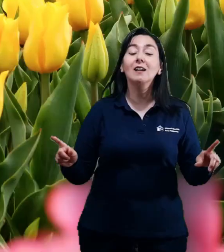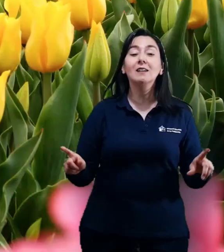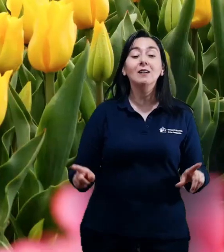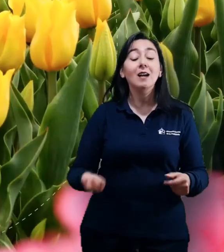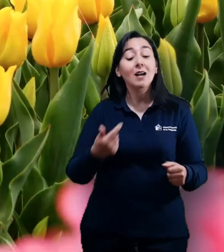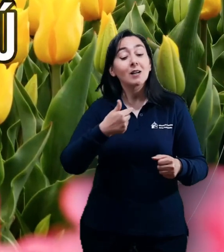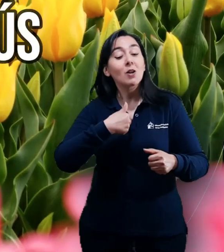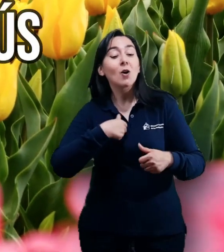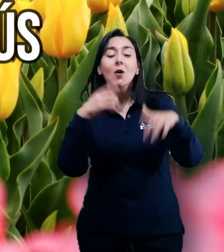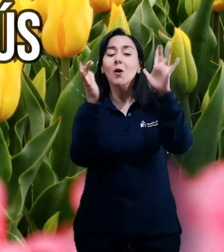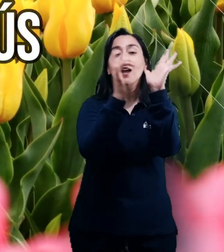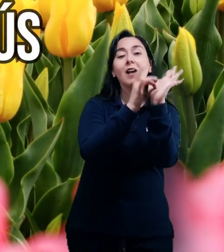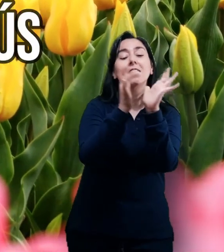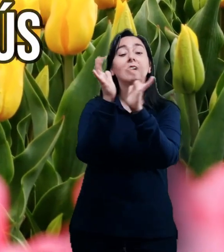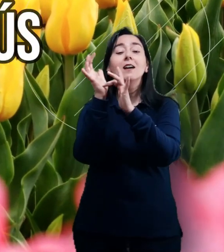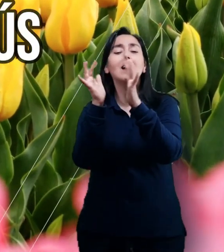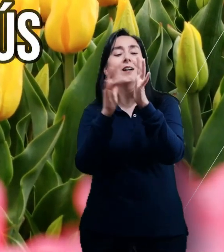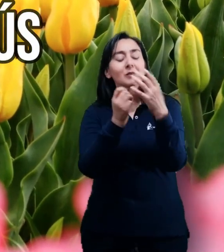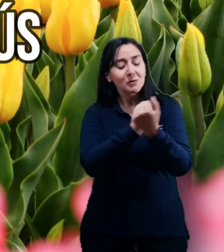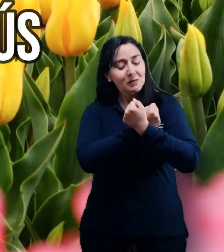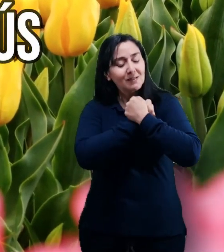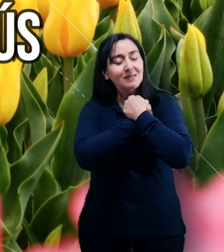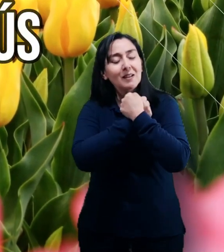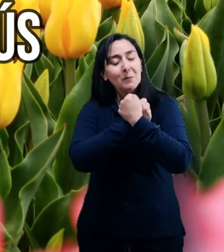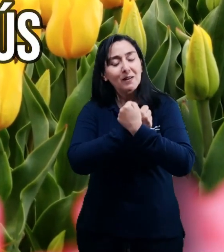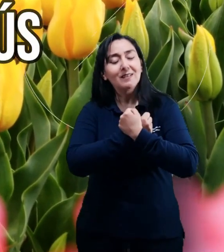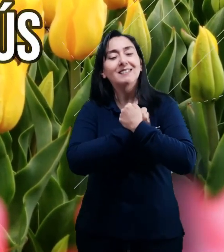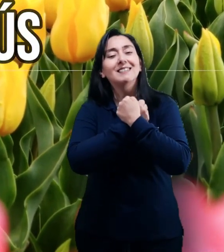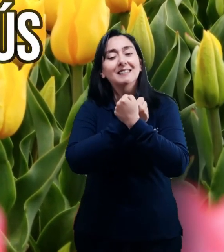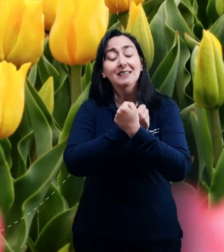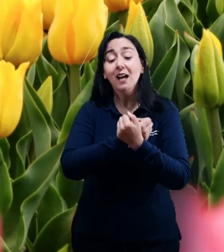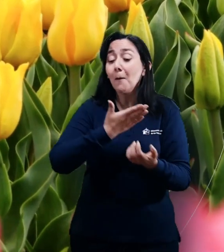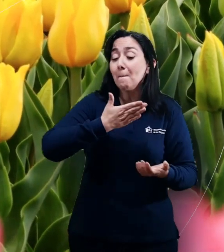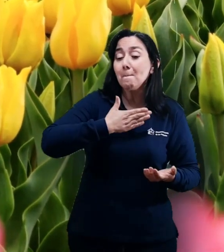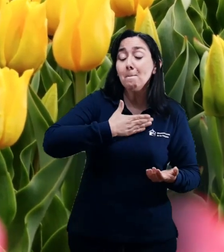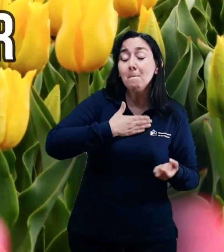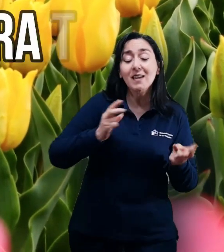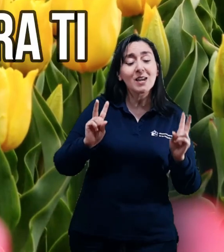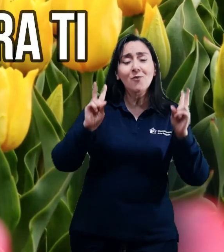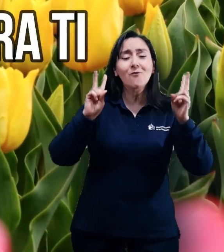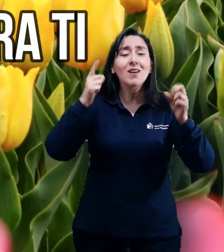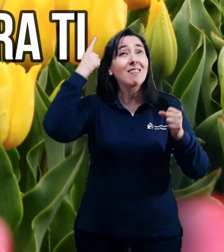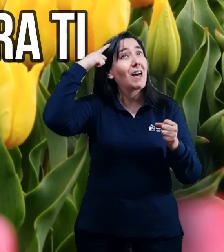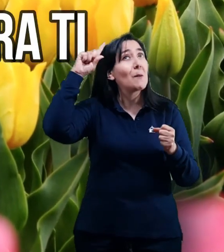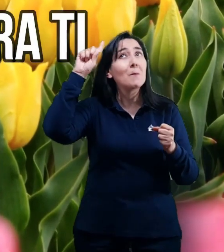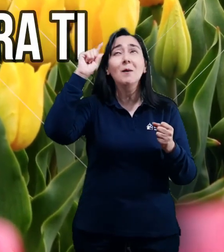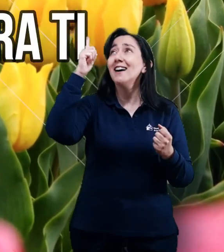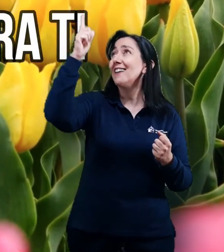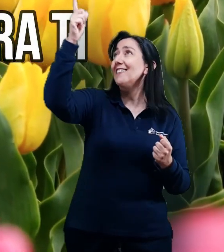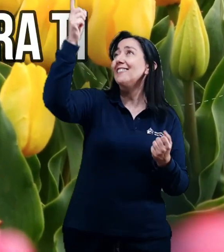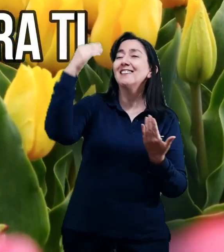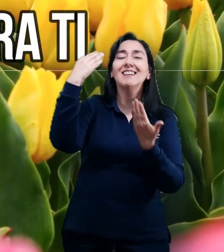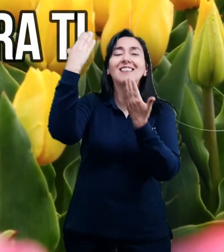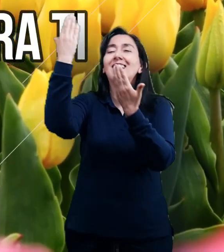Te amo, Jesús, mi vida es para